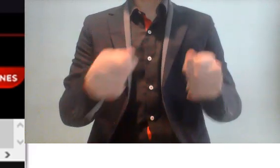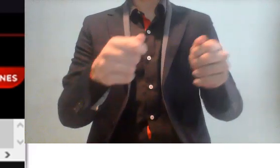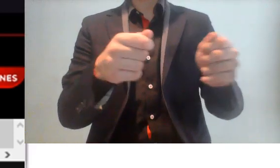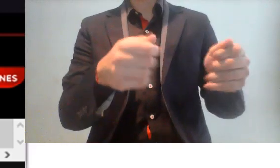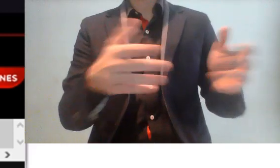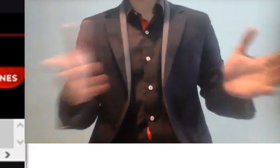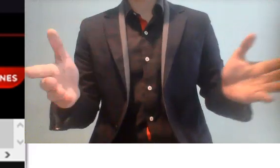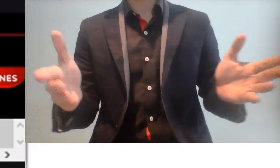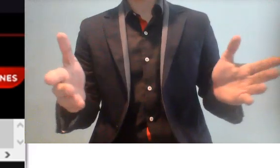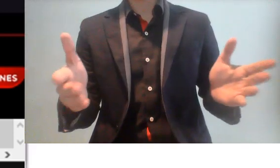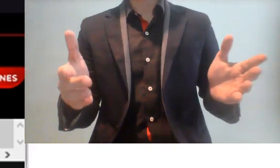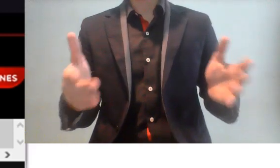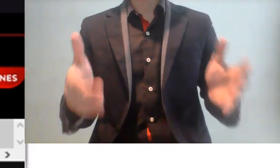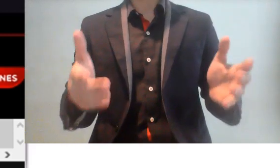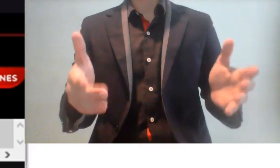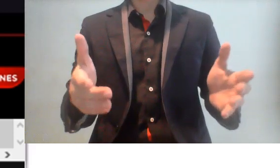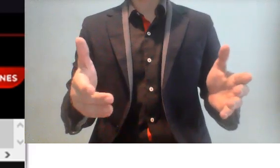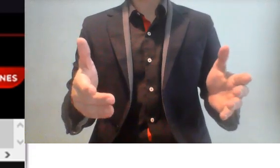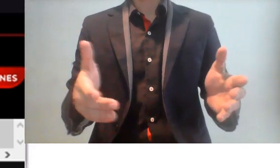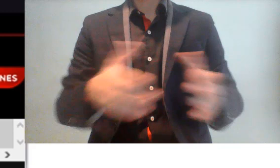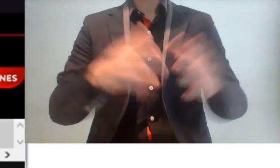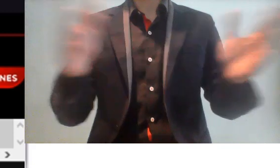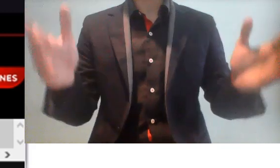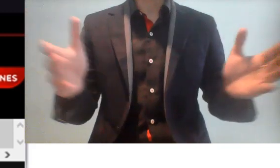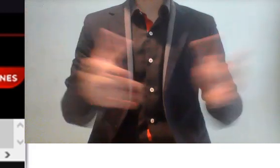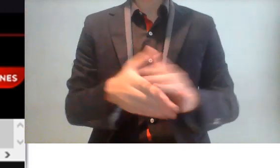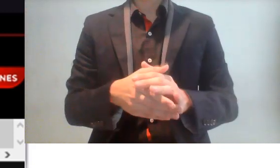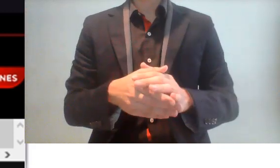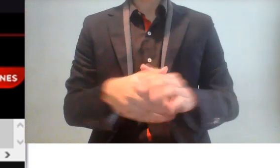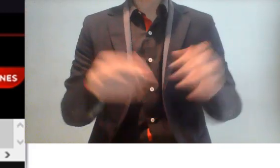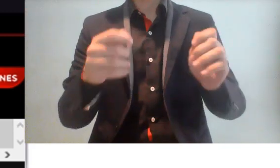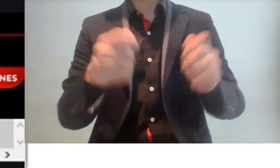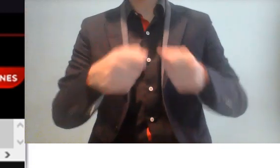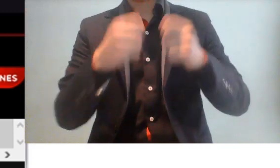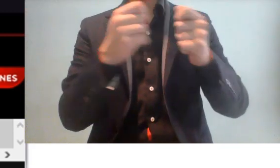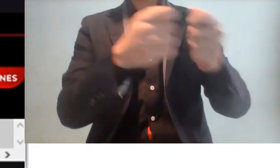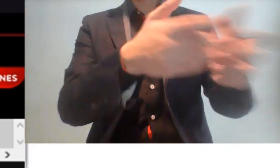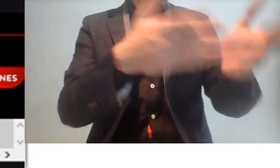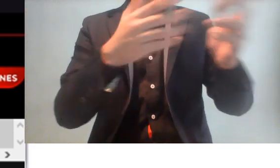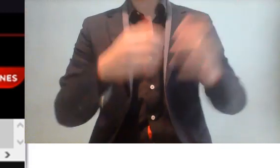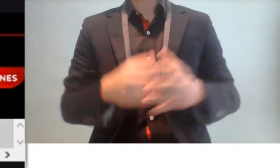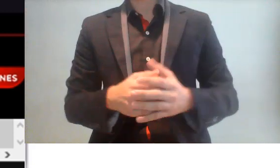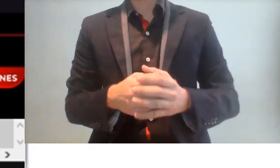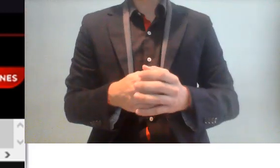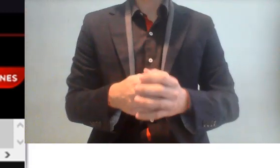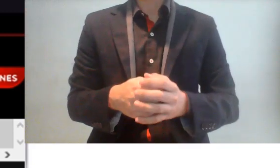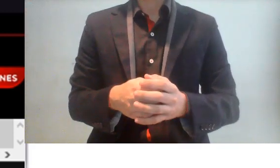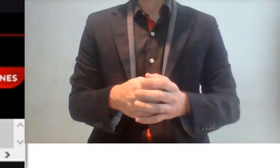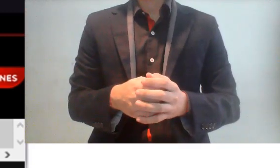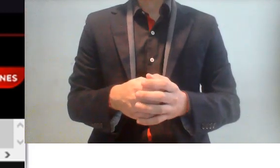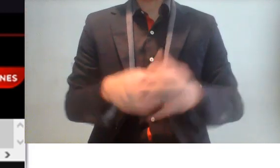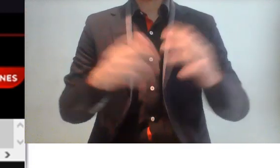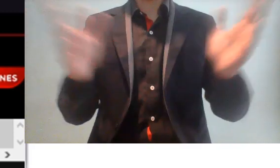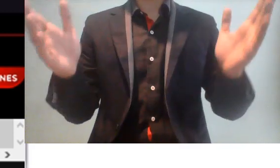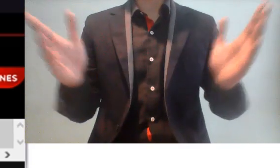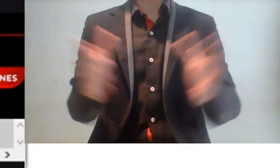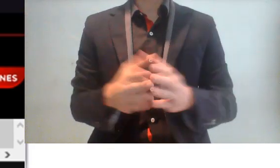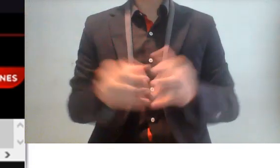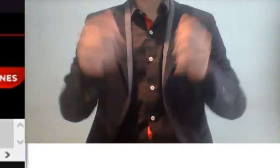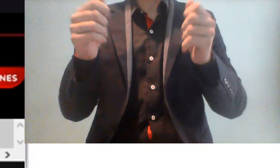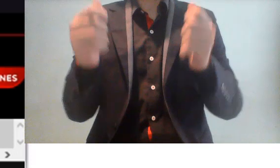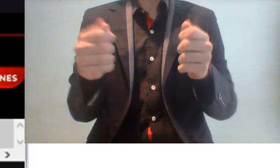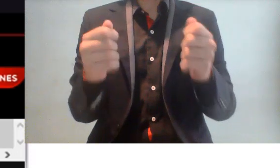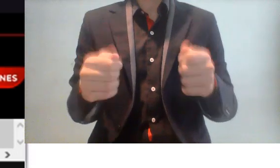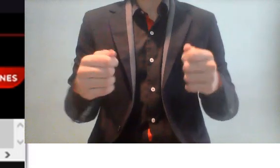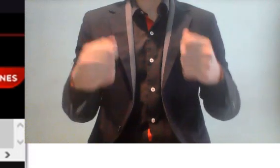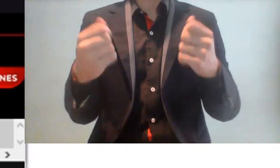ojo, si es una persona que tiene poder adquisitivo por X o Y condición, no, no, si hay que darle tolerario público. Así de sencillo,